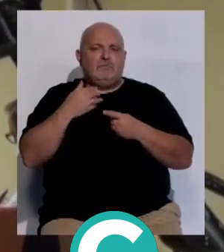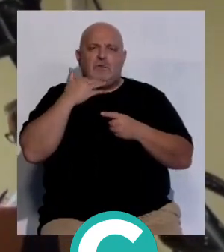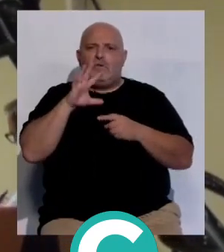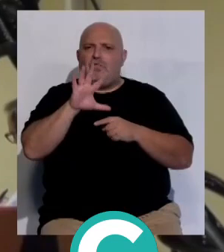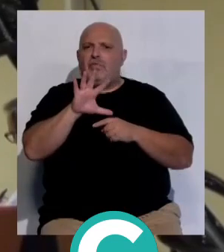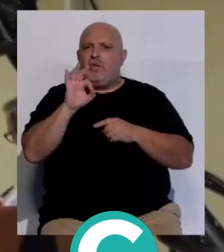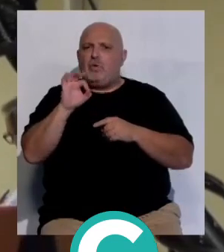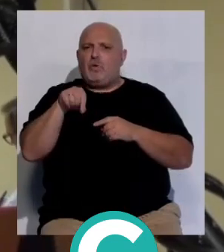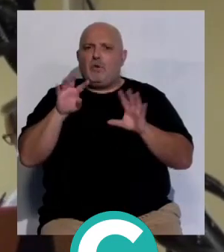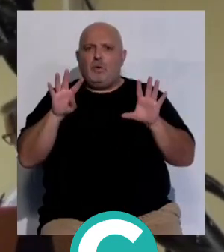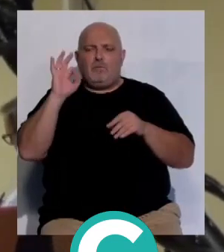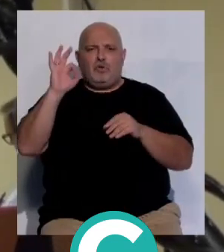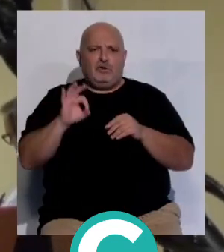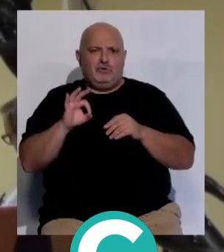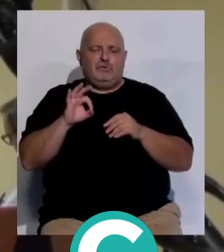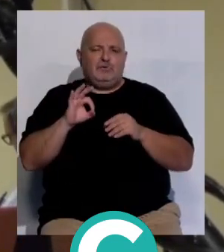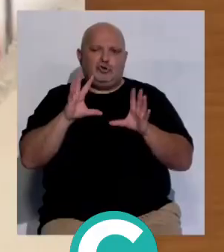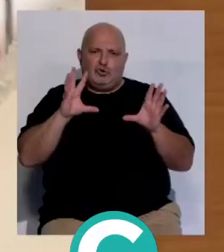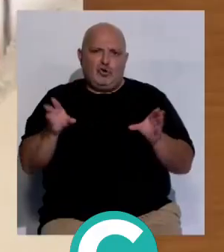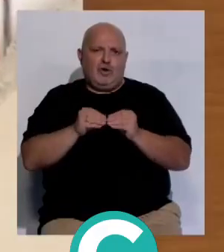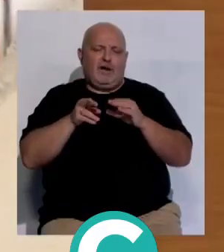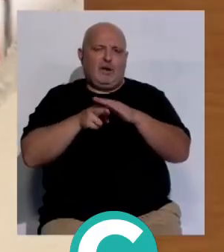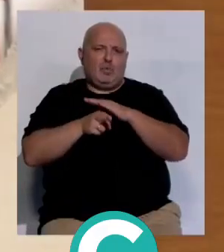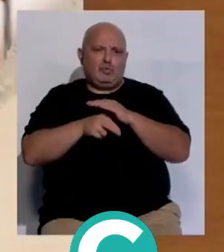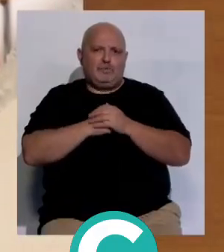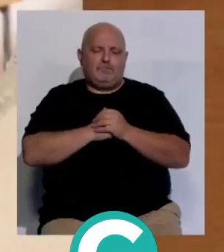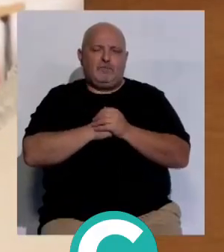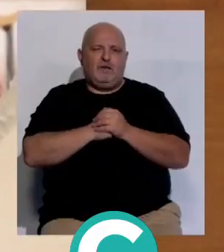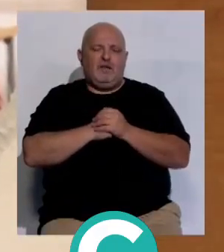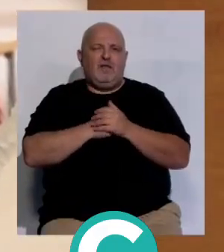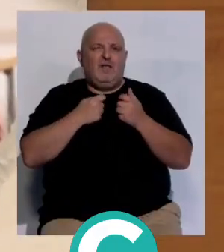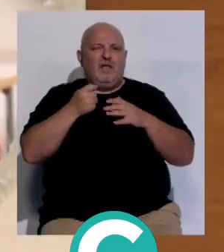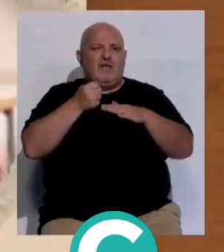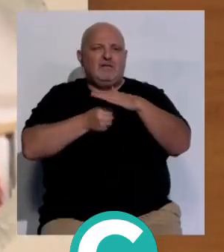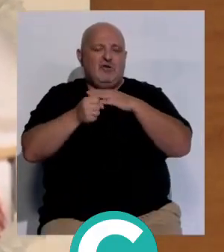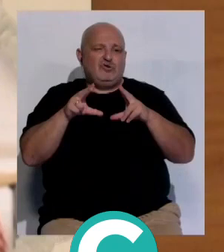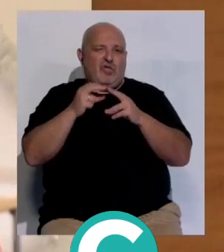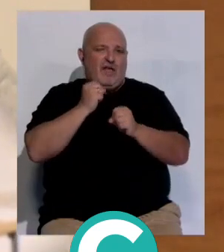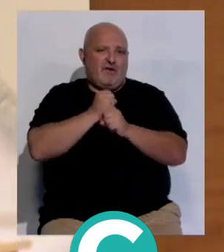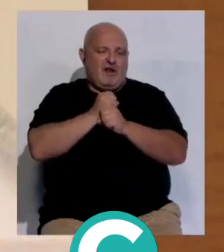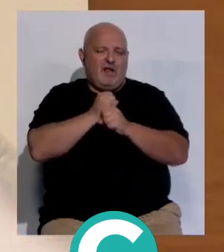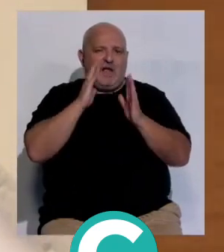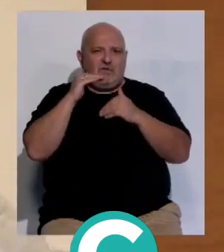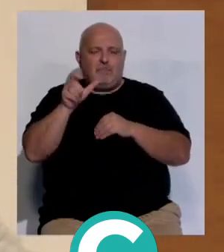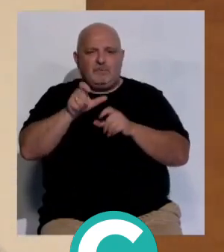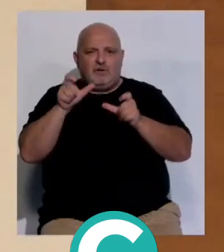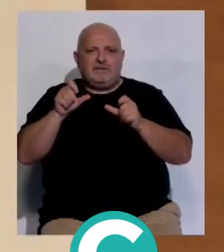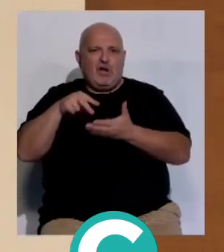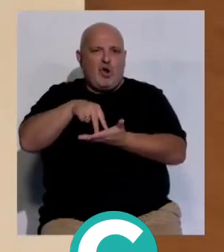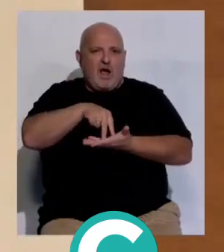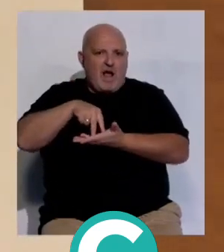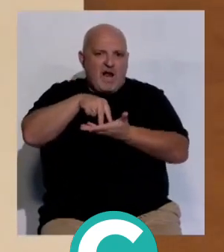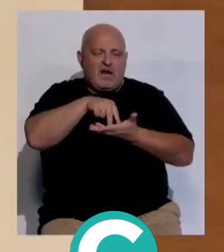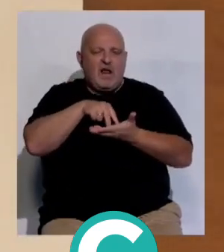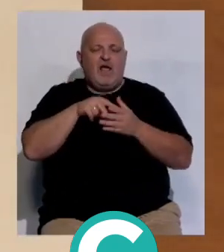un 50,9% del total de recursos los itinerarios de inserción sociolaboral la atención a las personas sin hogar